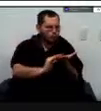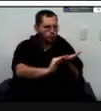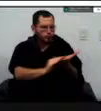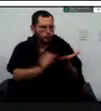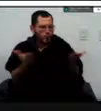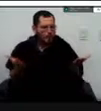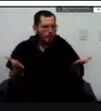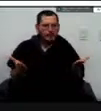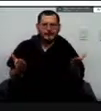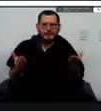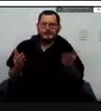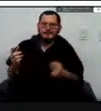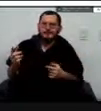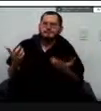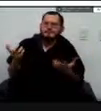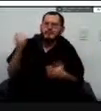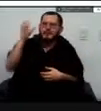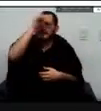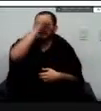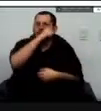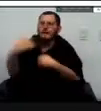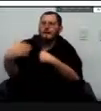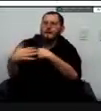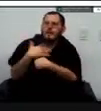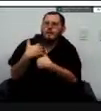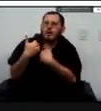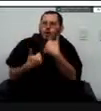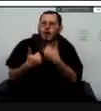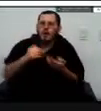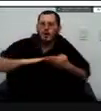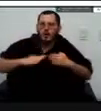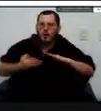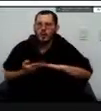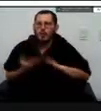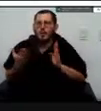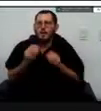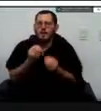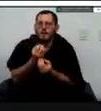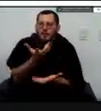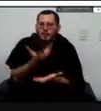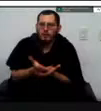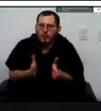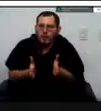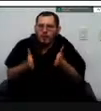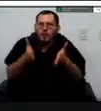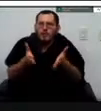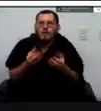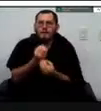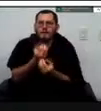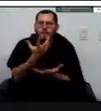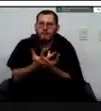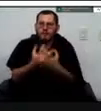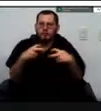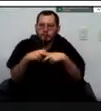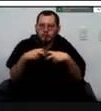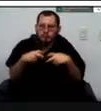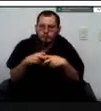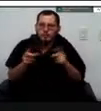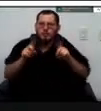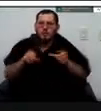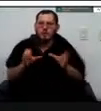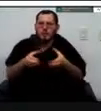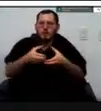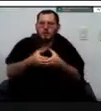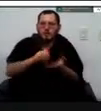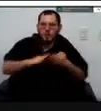infraestructura vial infraestructura eléctrica equipamientos comunitarios áreas productivas y todo